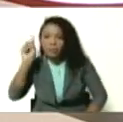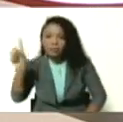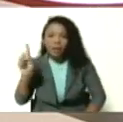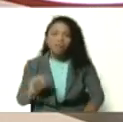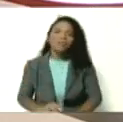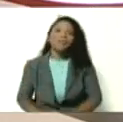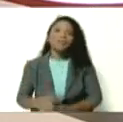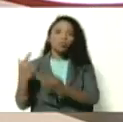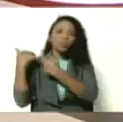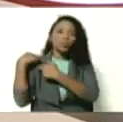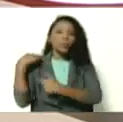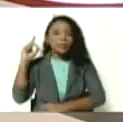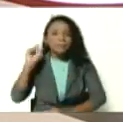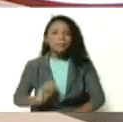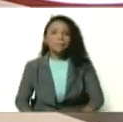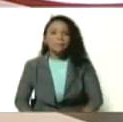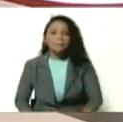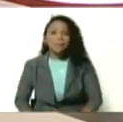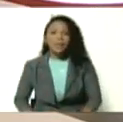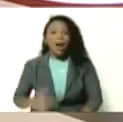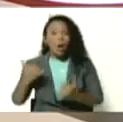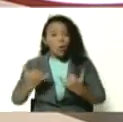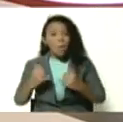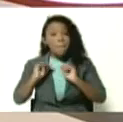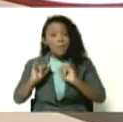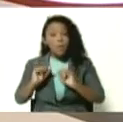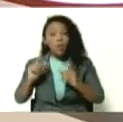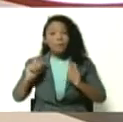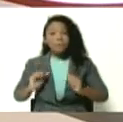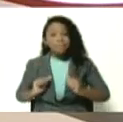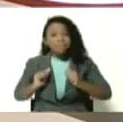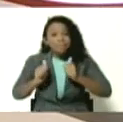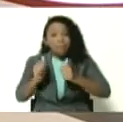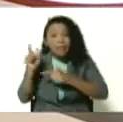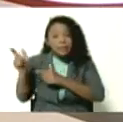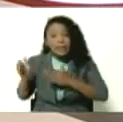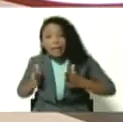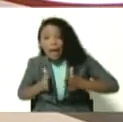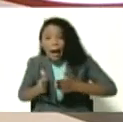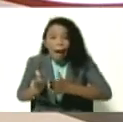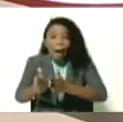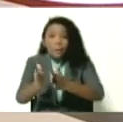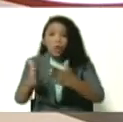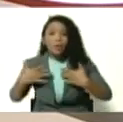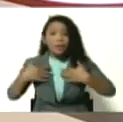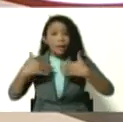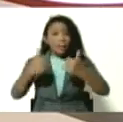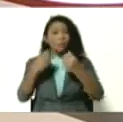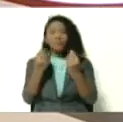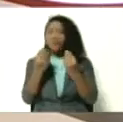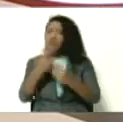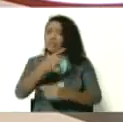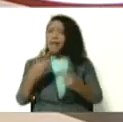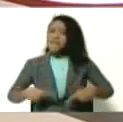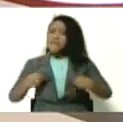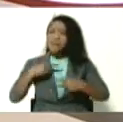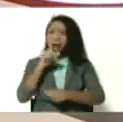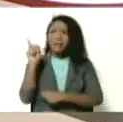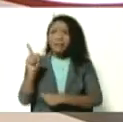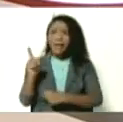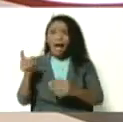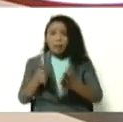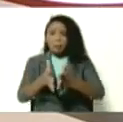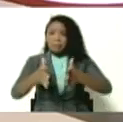son, forman parte de la historia, porque ahora mismo están emprendiendo esa travesía que va a salvar muchas vidas, estos litros de oxígeno que se donan hoy al gigante